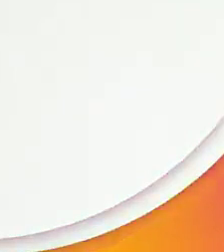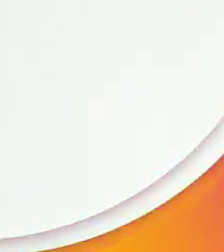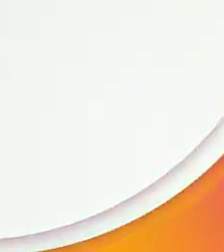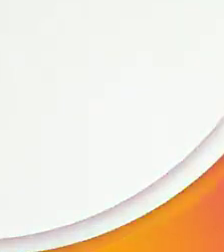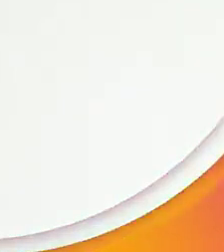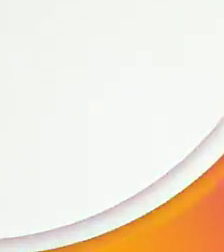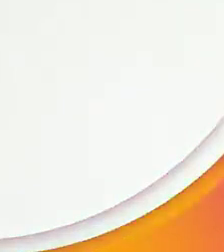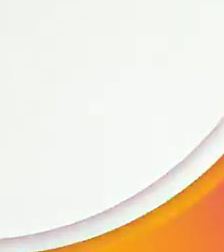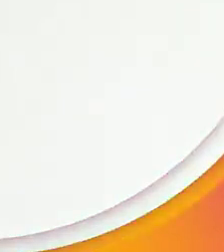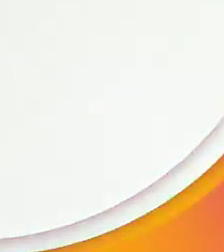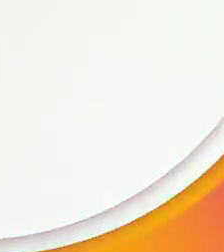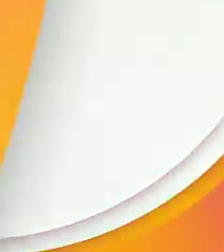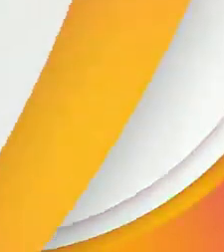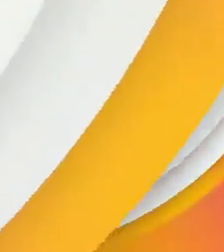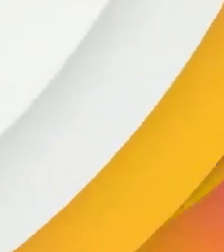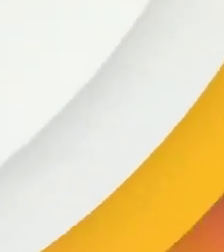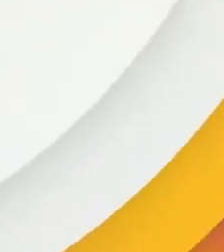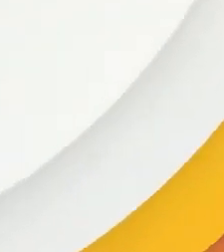19 horas.